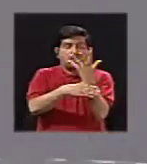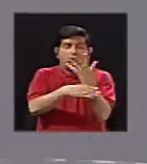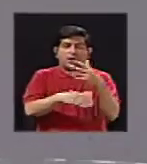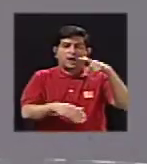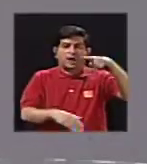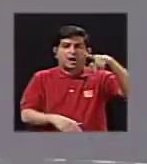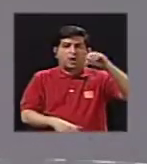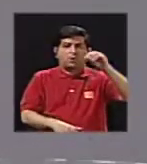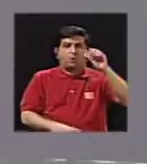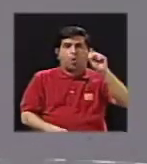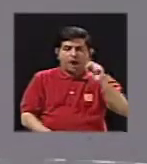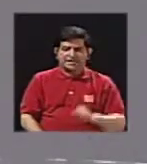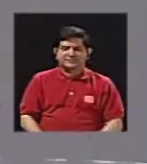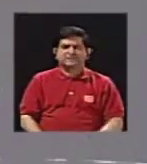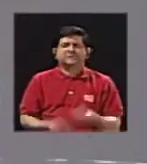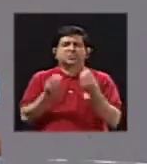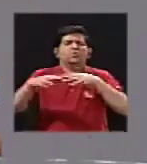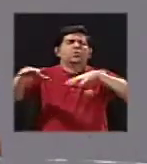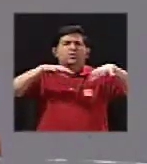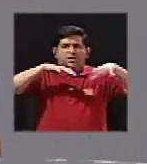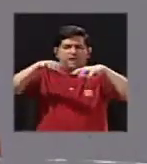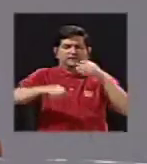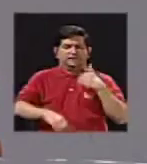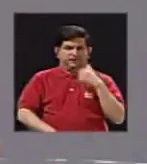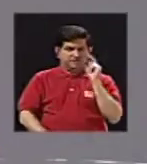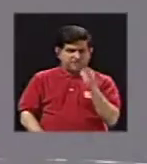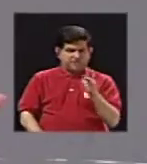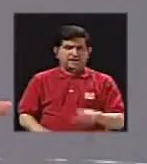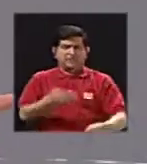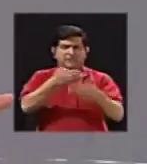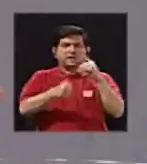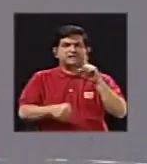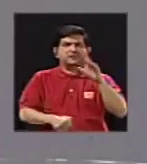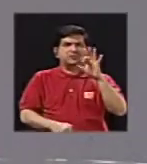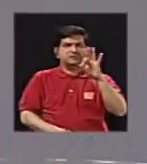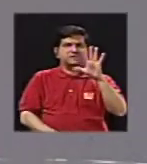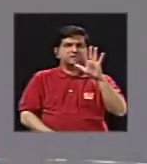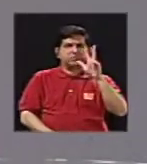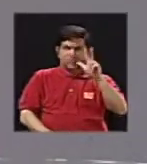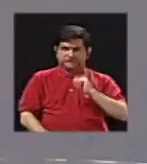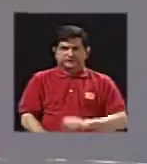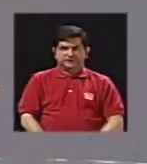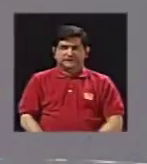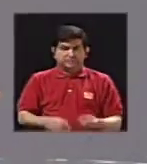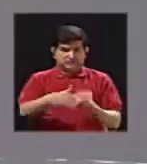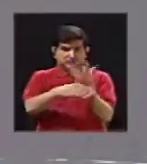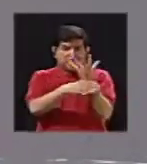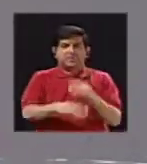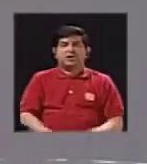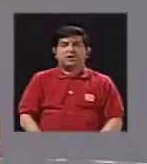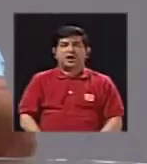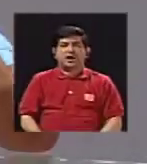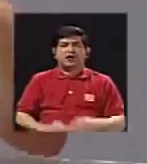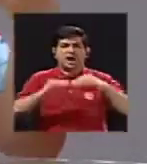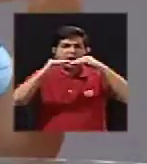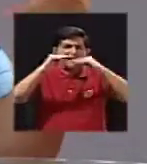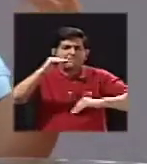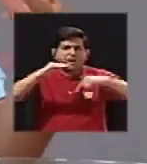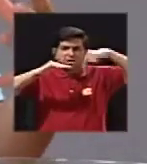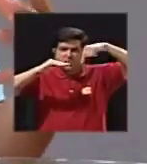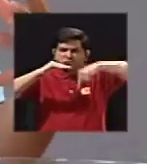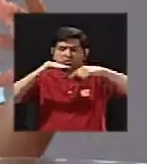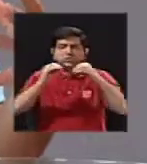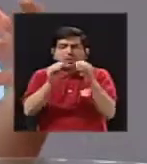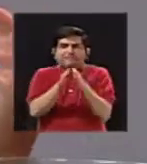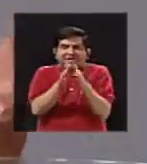un volcán muy dinámico en la cual, antes de 1953, el volcán era muchísimo menos hondo y muchísimo